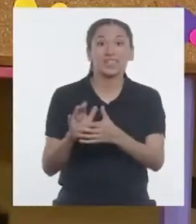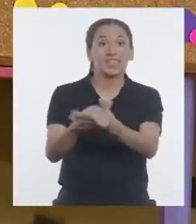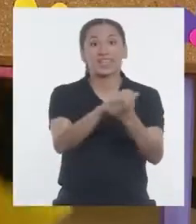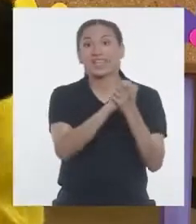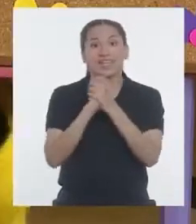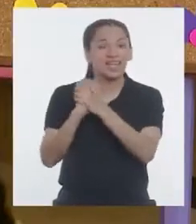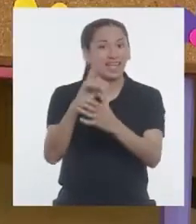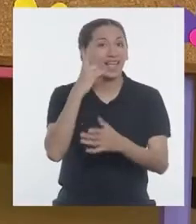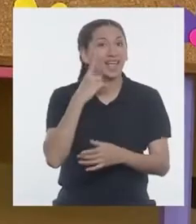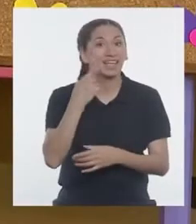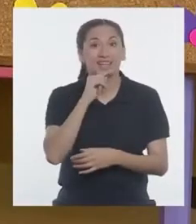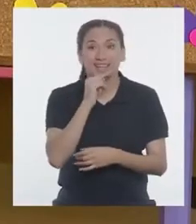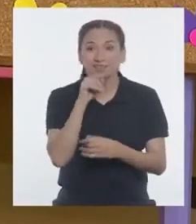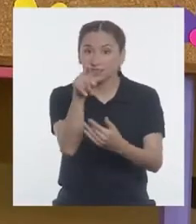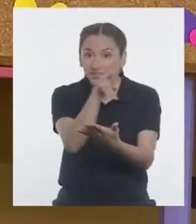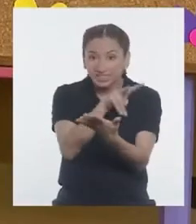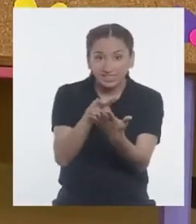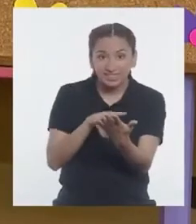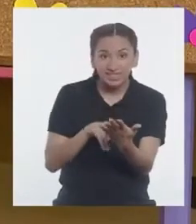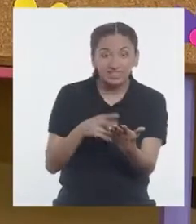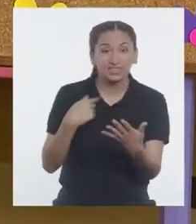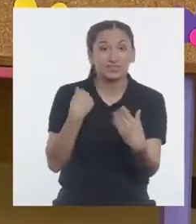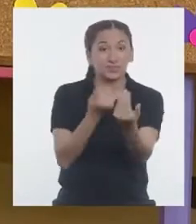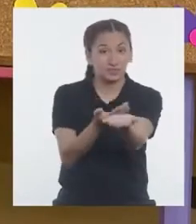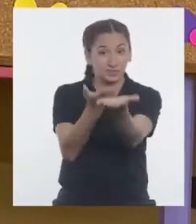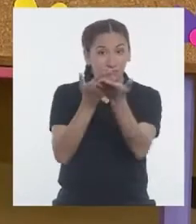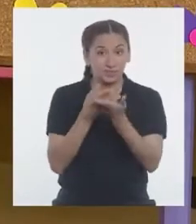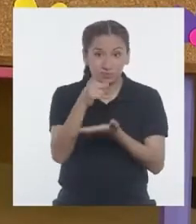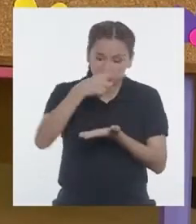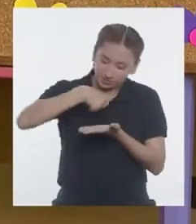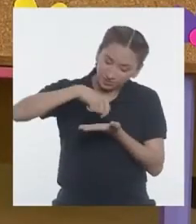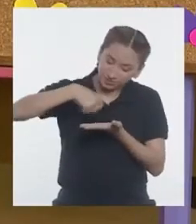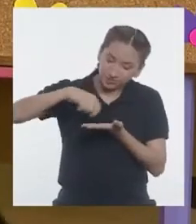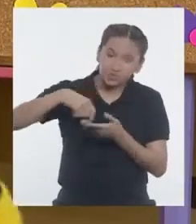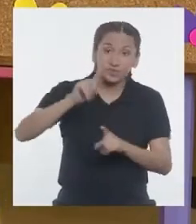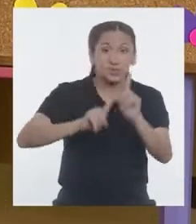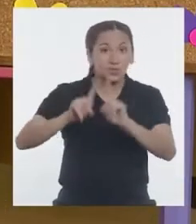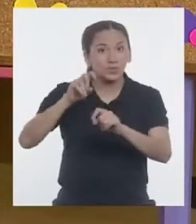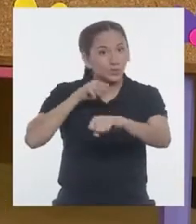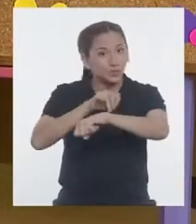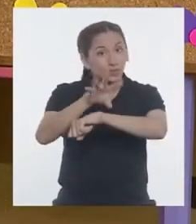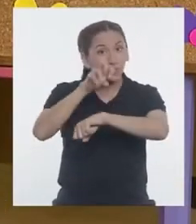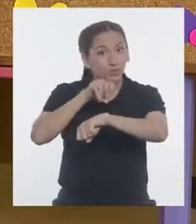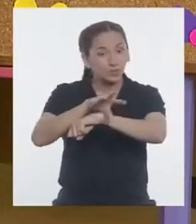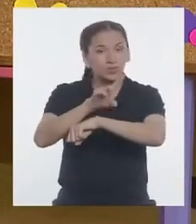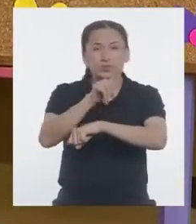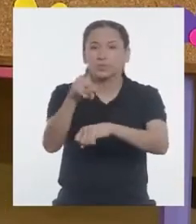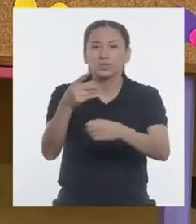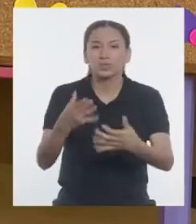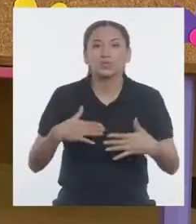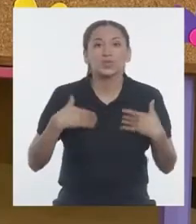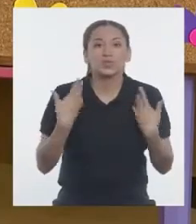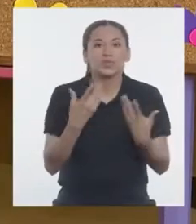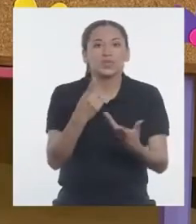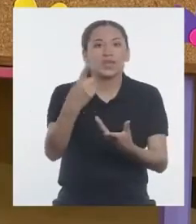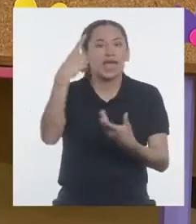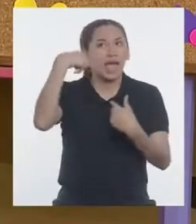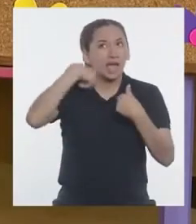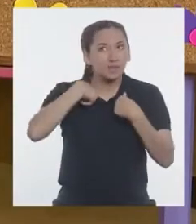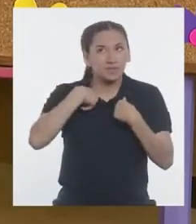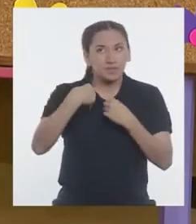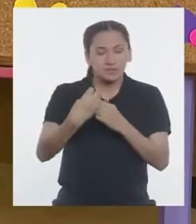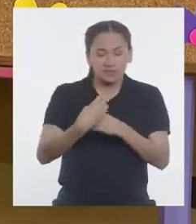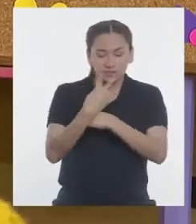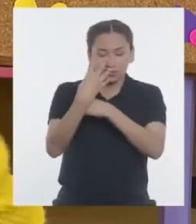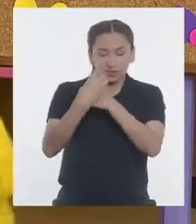Amigas y amigos TV-lectores, les invito a escribir algunos consejos que nos daríamos a nosotros